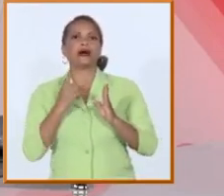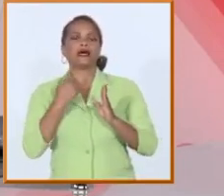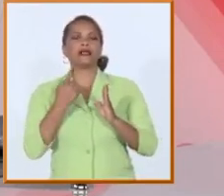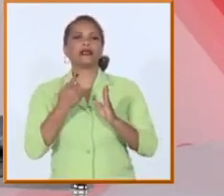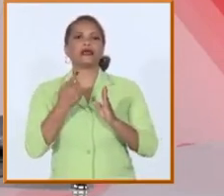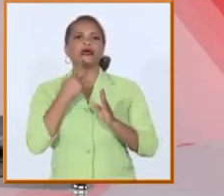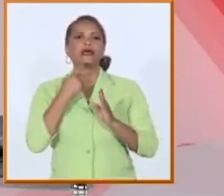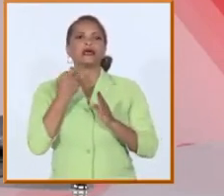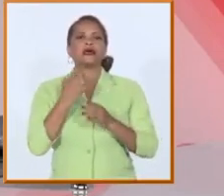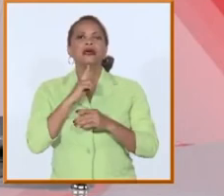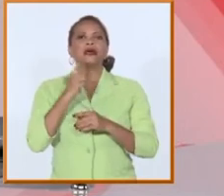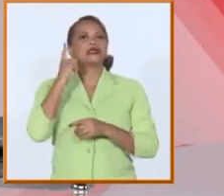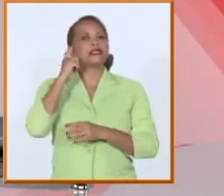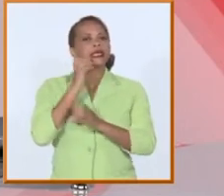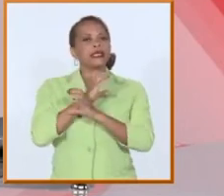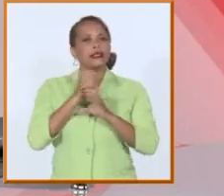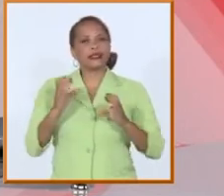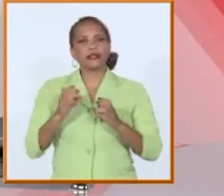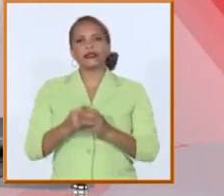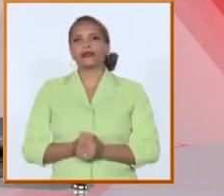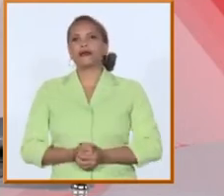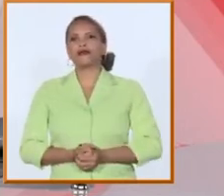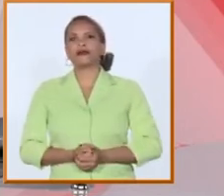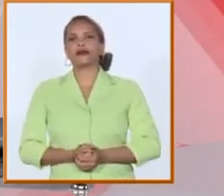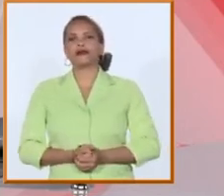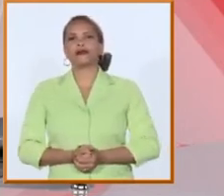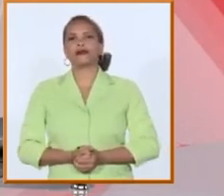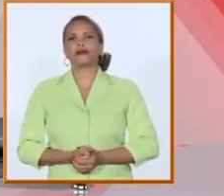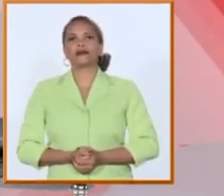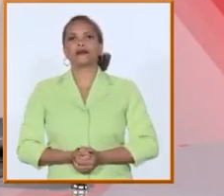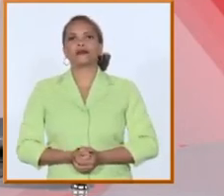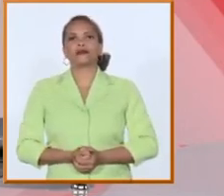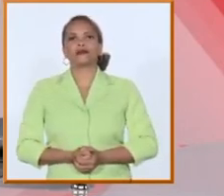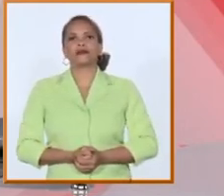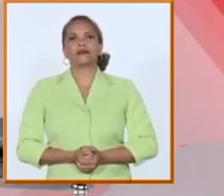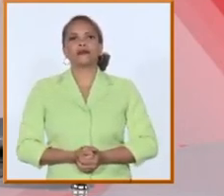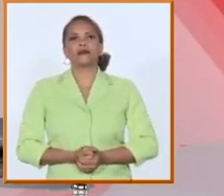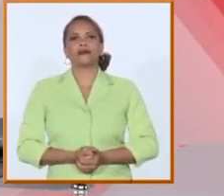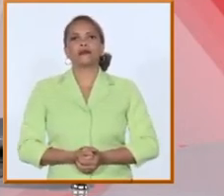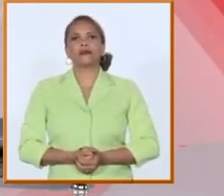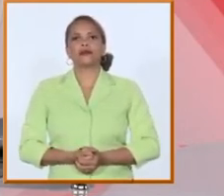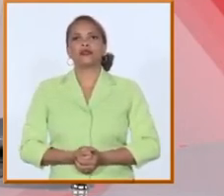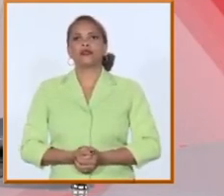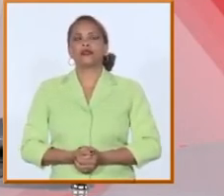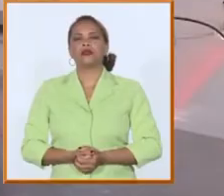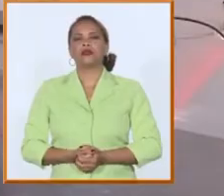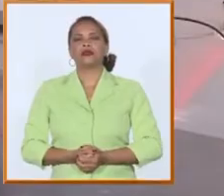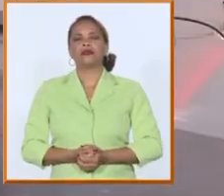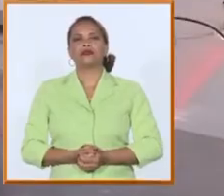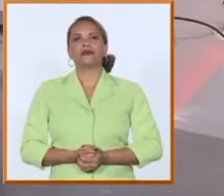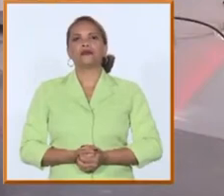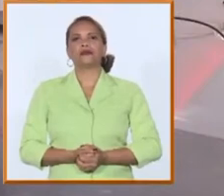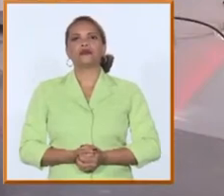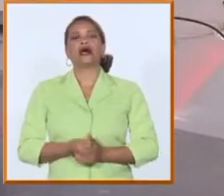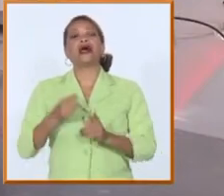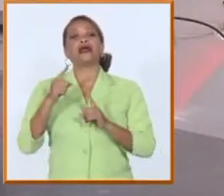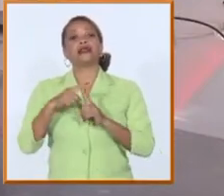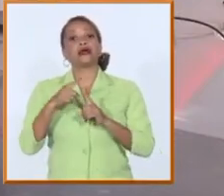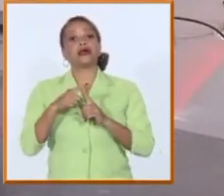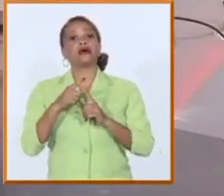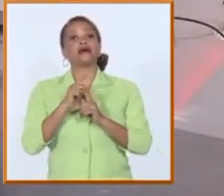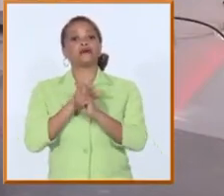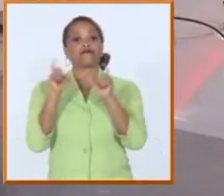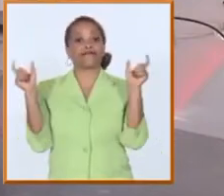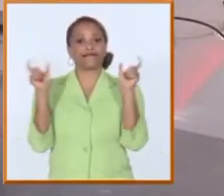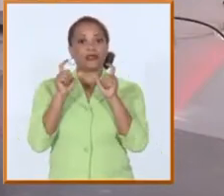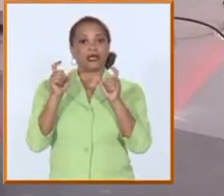formativo científico en lo que queda en lo que queda de curso hay también tareas de impacto en las que la educación